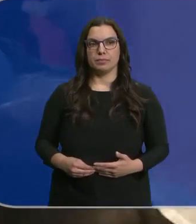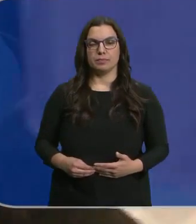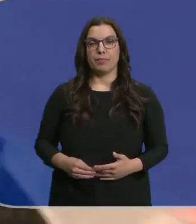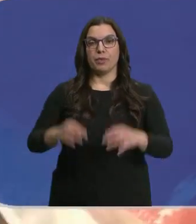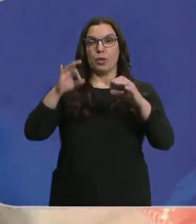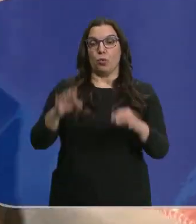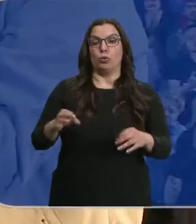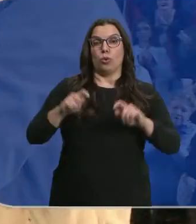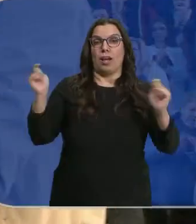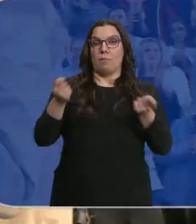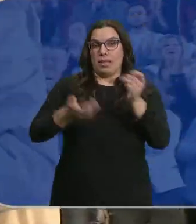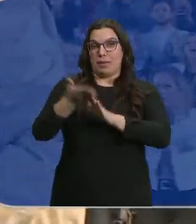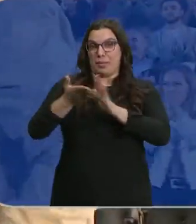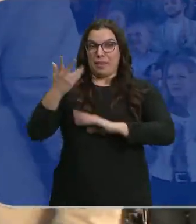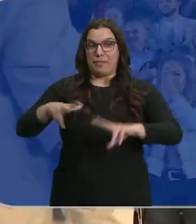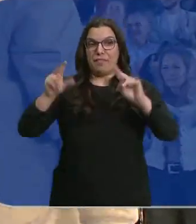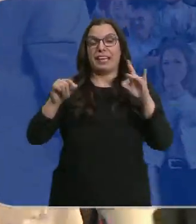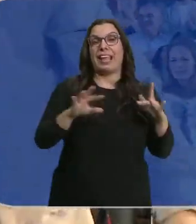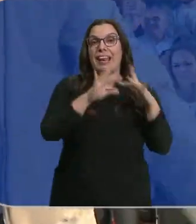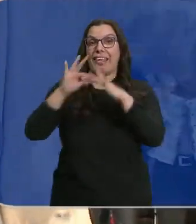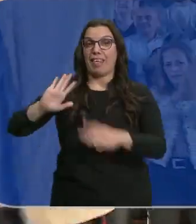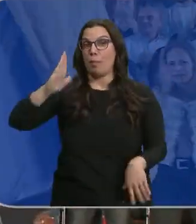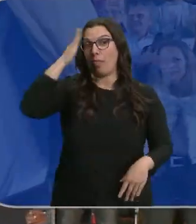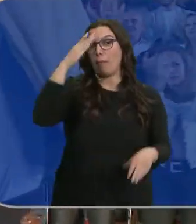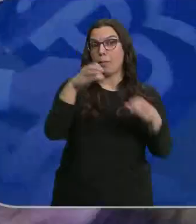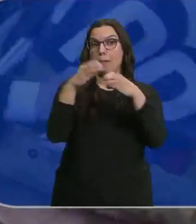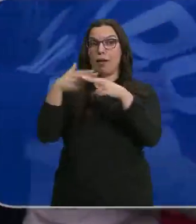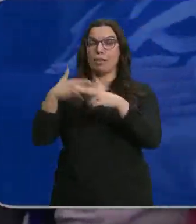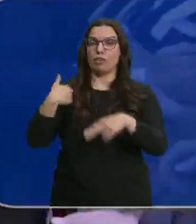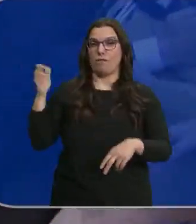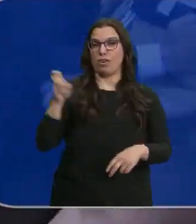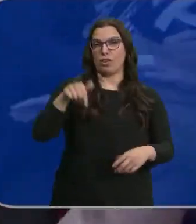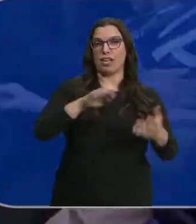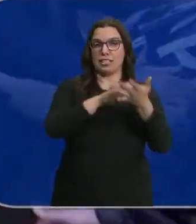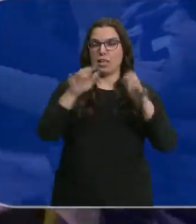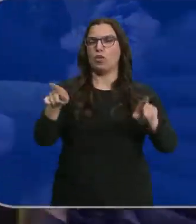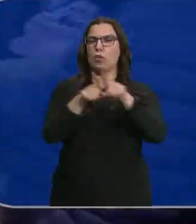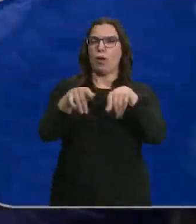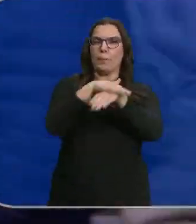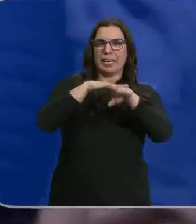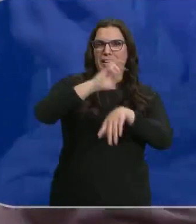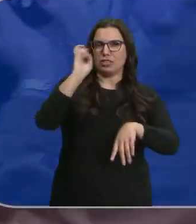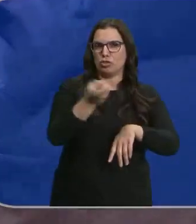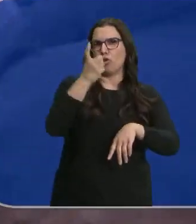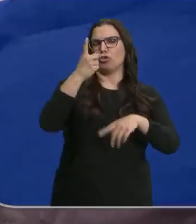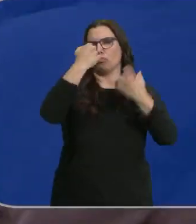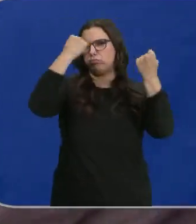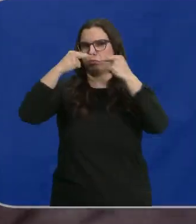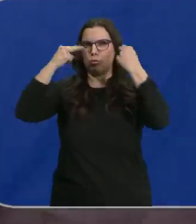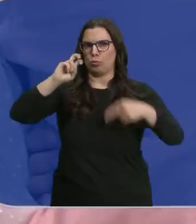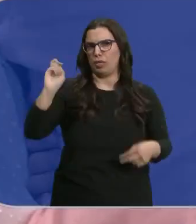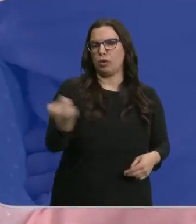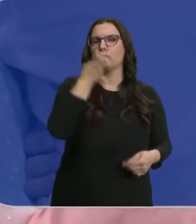Entramos en la recta final de la campaña. Los líderes de los principales partidos ya han hecho escala en Castilla y León, igual que varios ministros y otros cargos públicos.